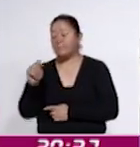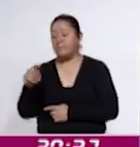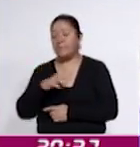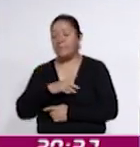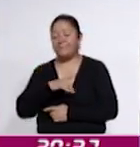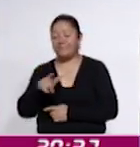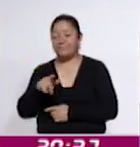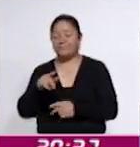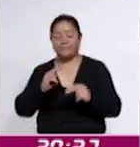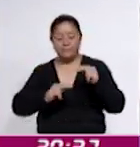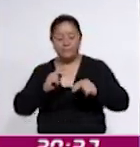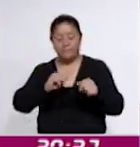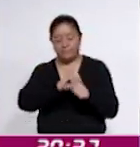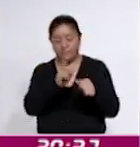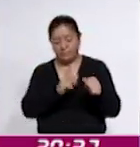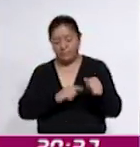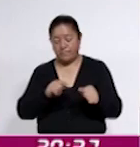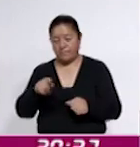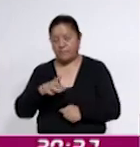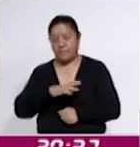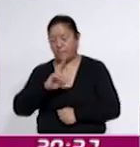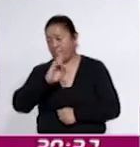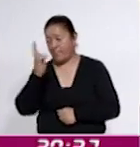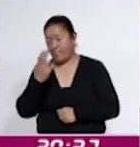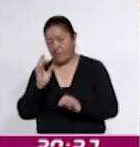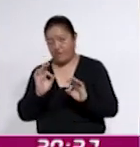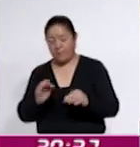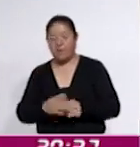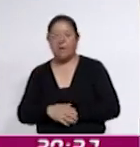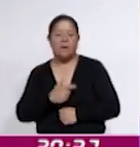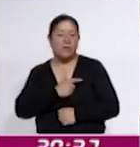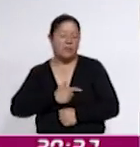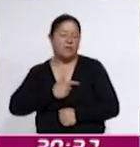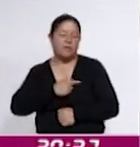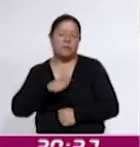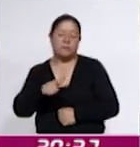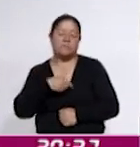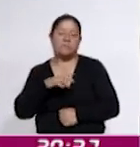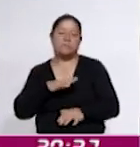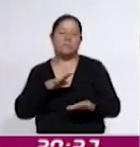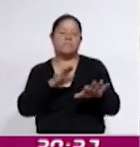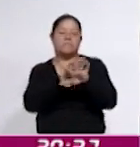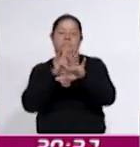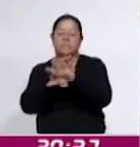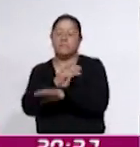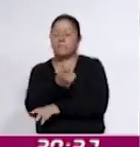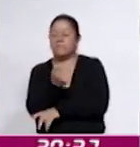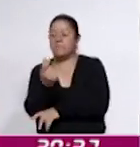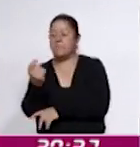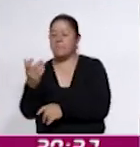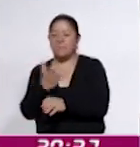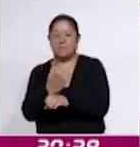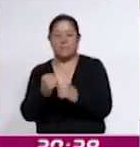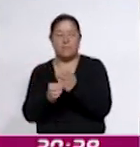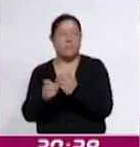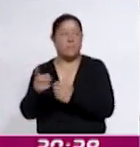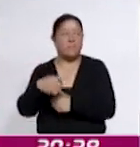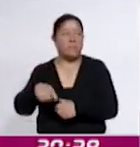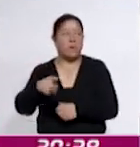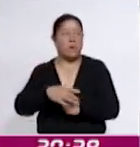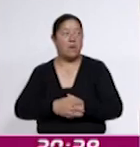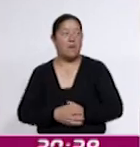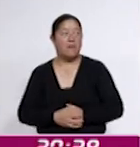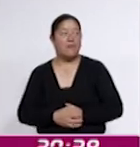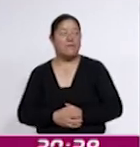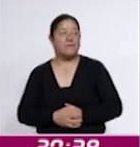nacional como una muy buena universidad. También me gustaría remodelar varias zonas de los difíciles de nuestras instituciones